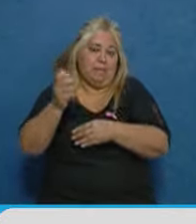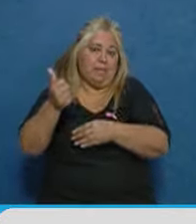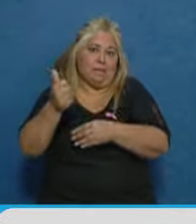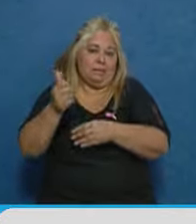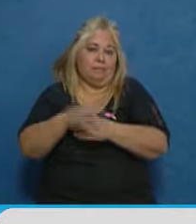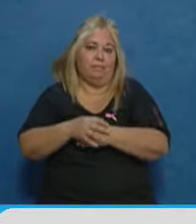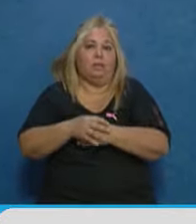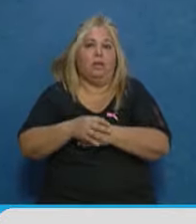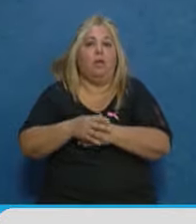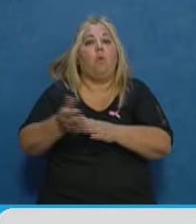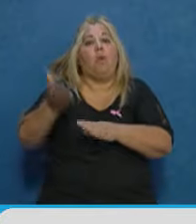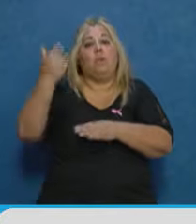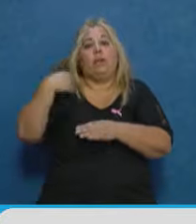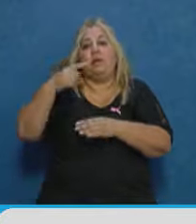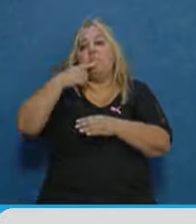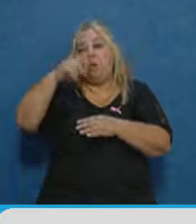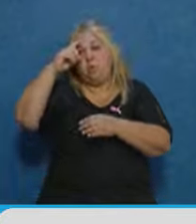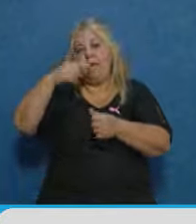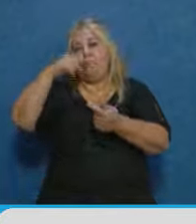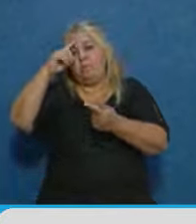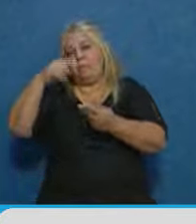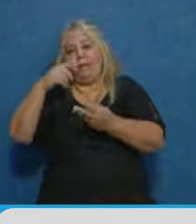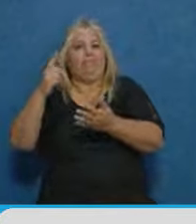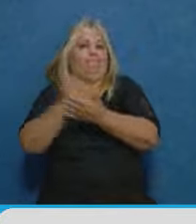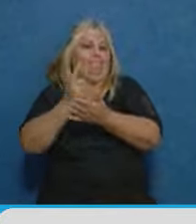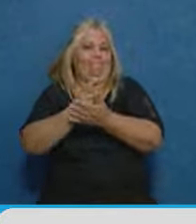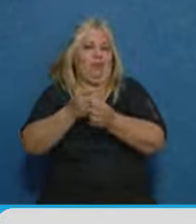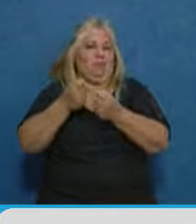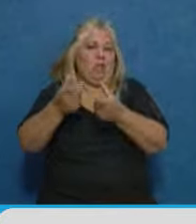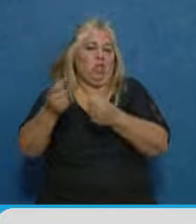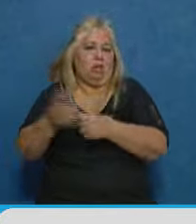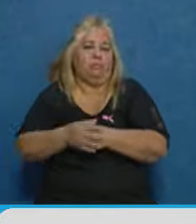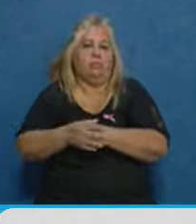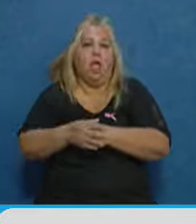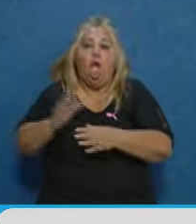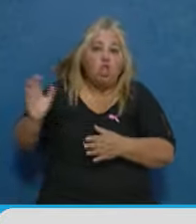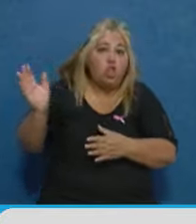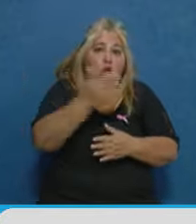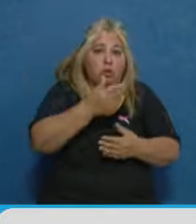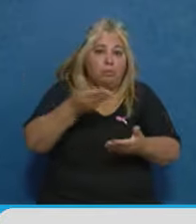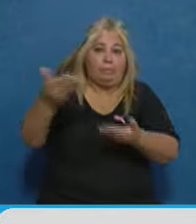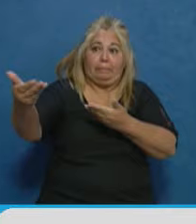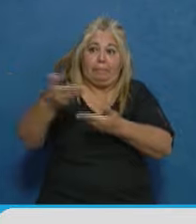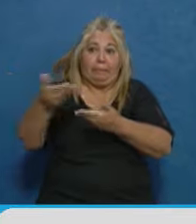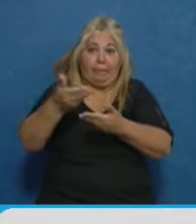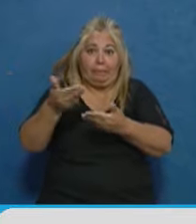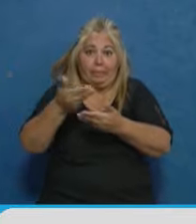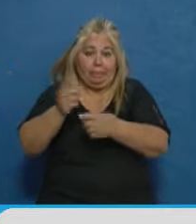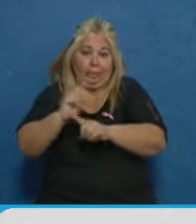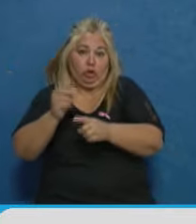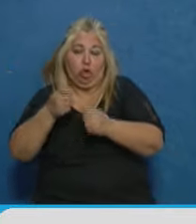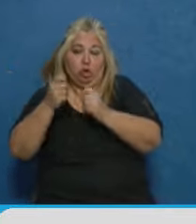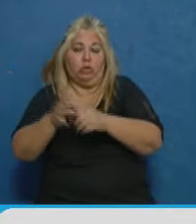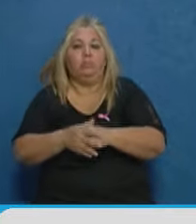espíritu inicial de que fuese mensual no se logró. Tampoco se logró dar a todos los que lo pidieron. Inicialmente se decía que iban a ser unos 3 millones,